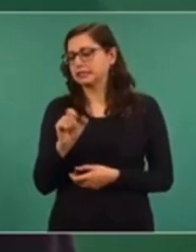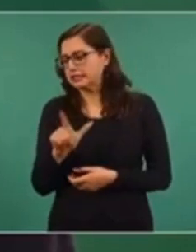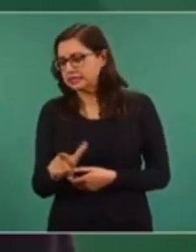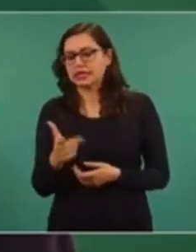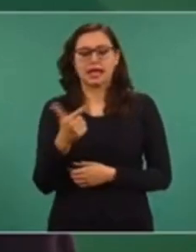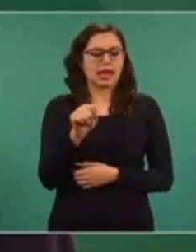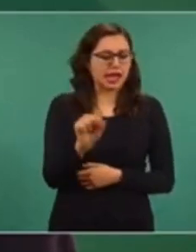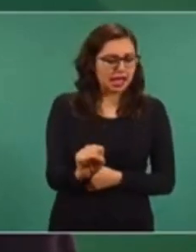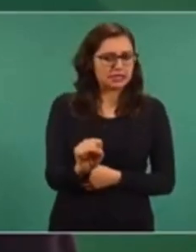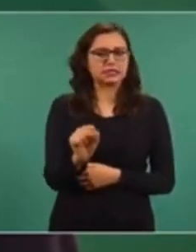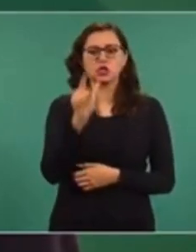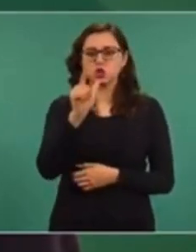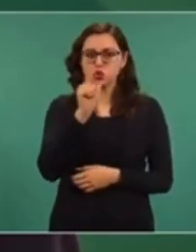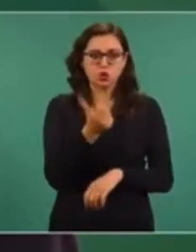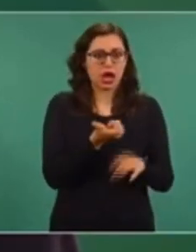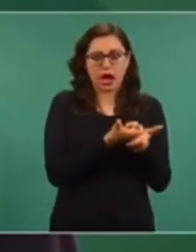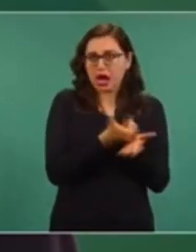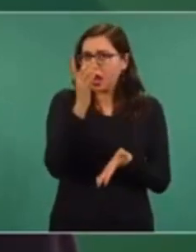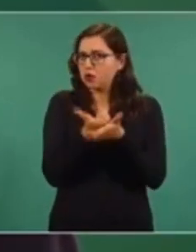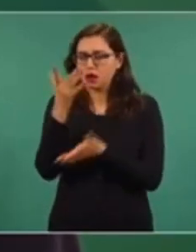ni el gas, ni la luz,